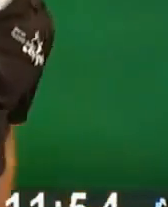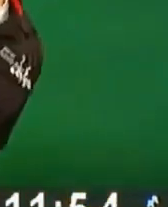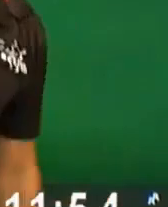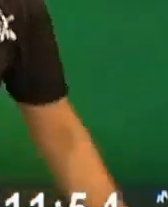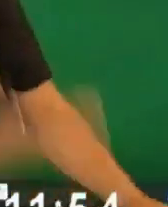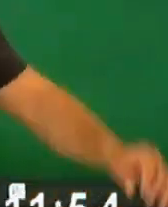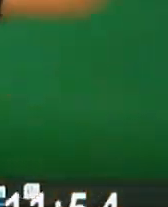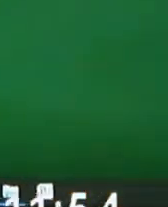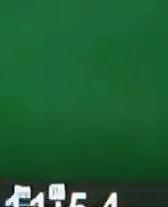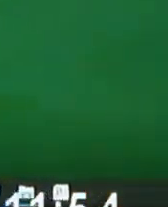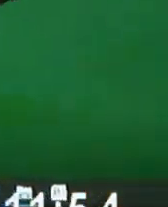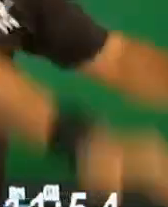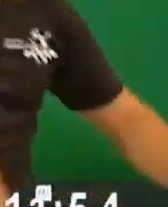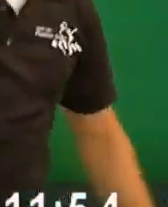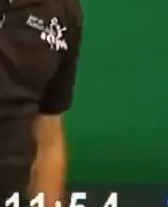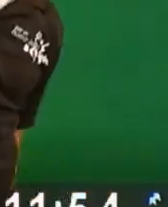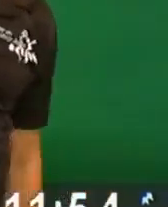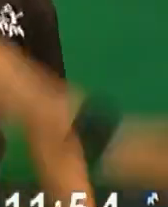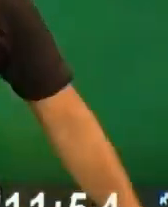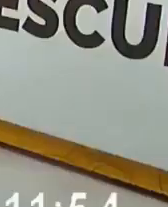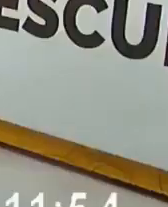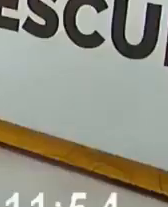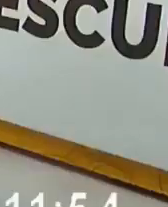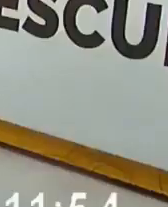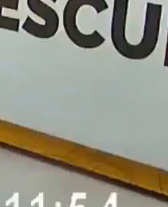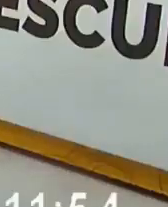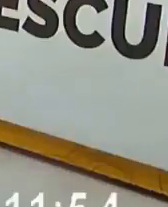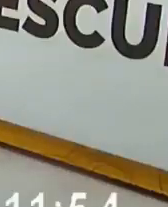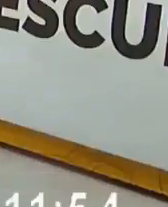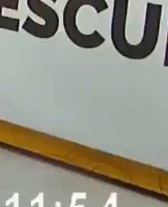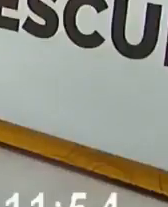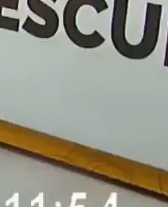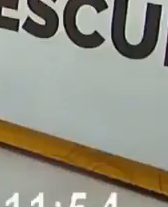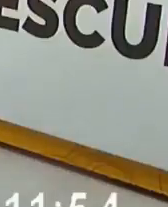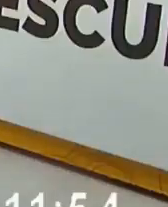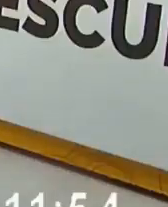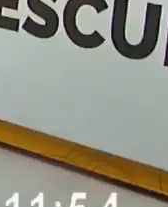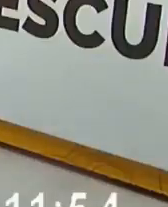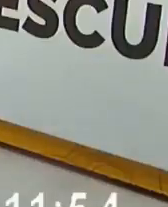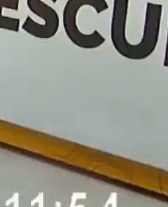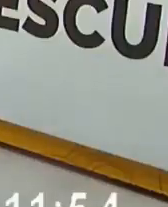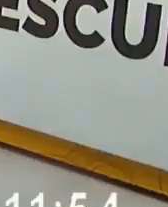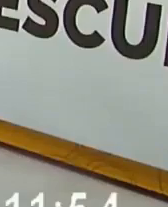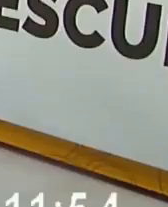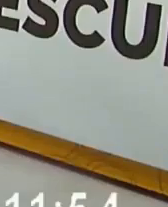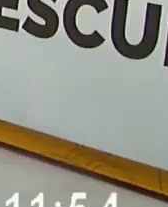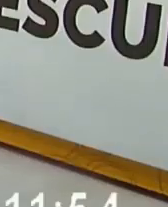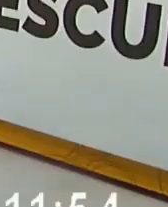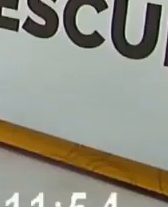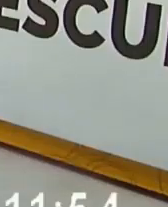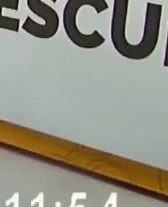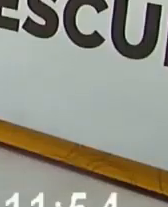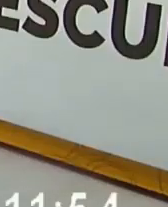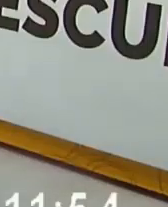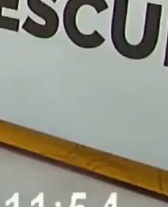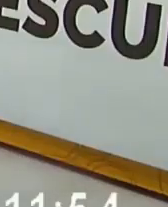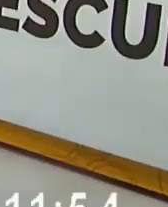elevar la intensidad de la actividad física. Con rodillita al frente. O alternando bracito.